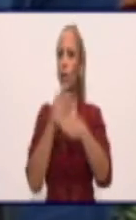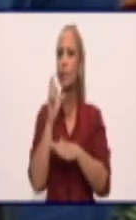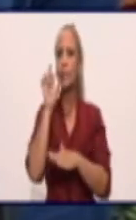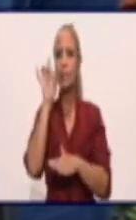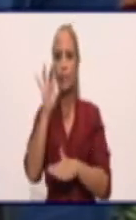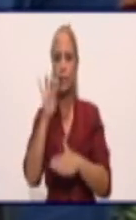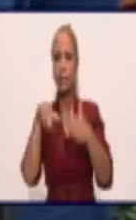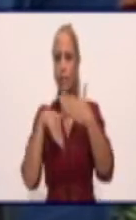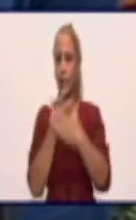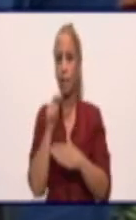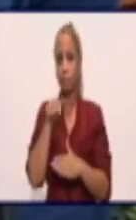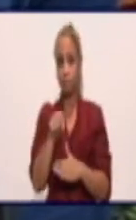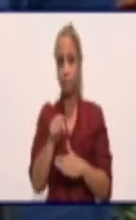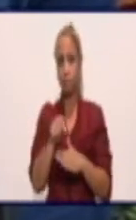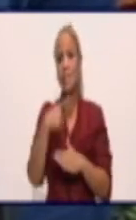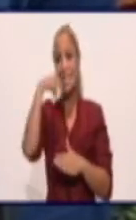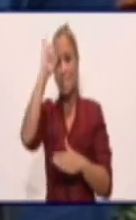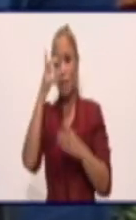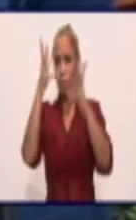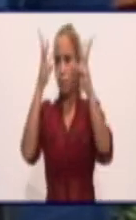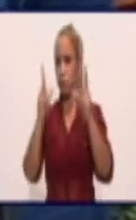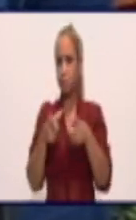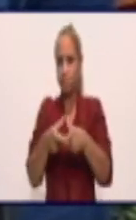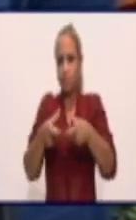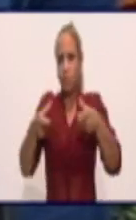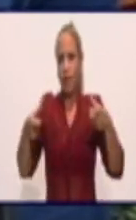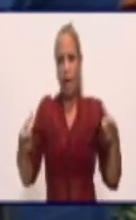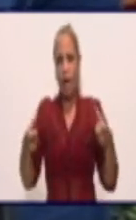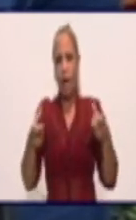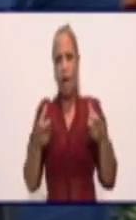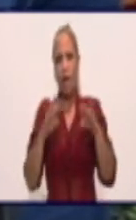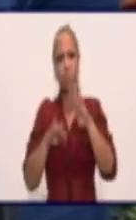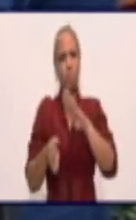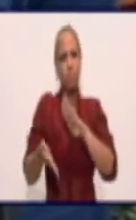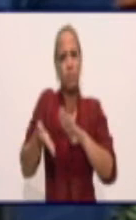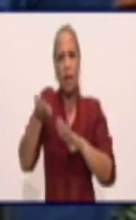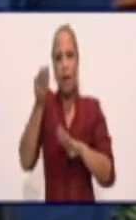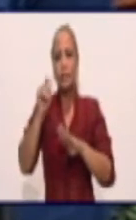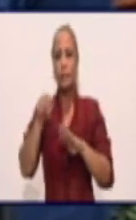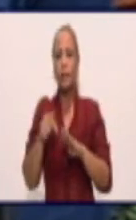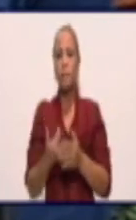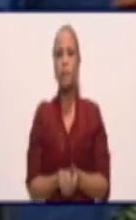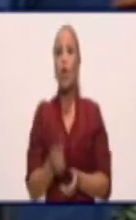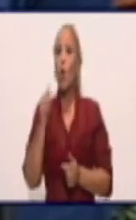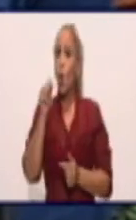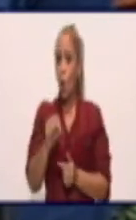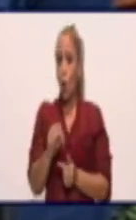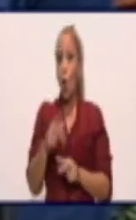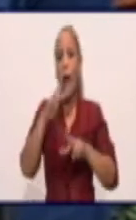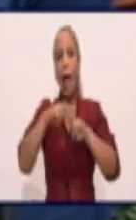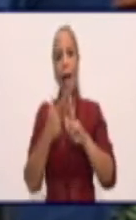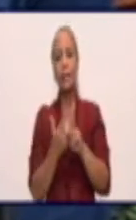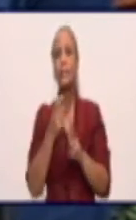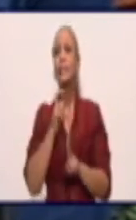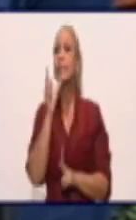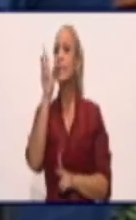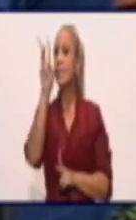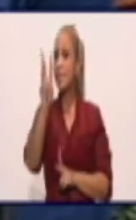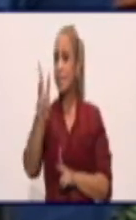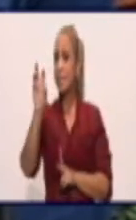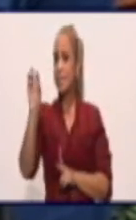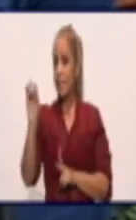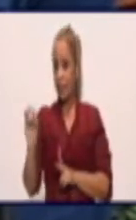Es una cifra alta. Es una cifra elevada. Hoy hay 328